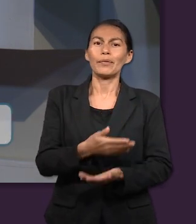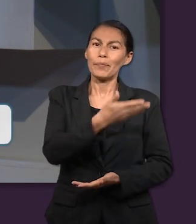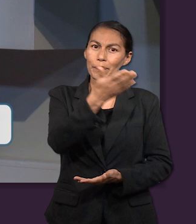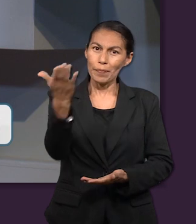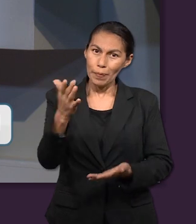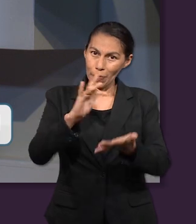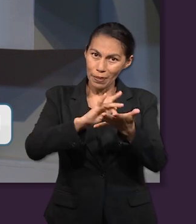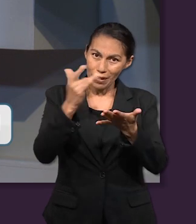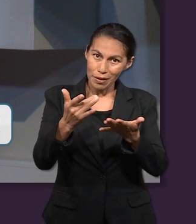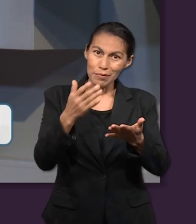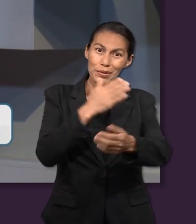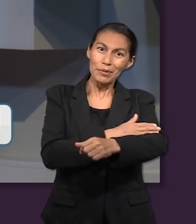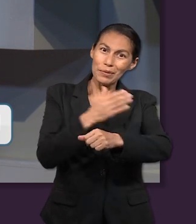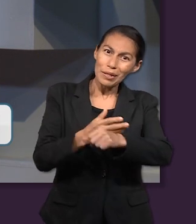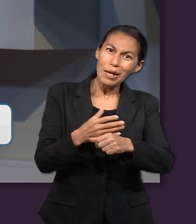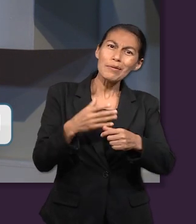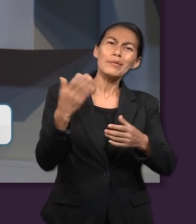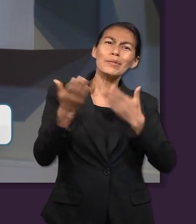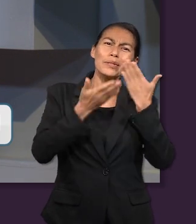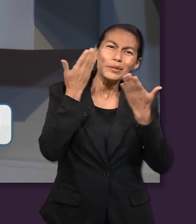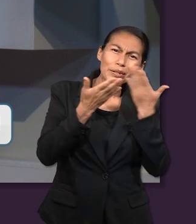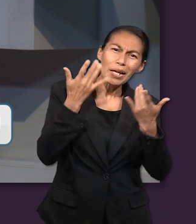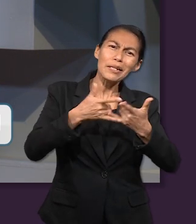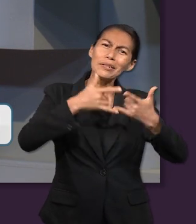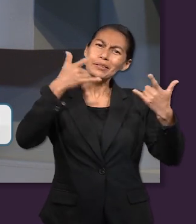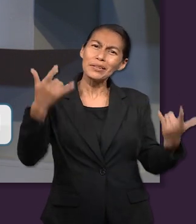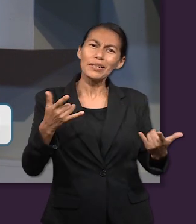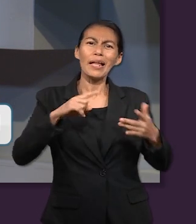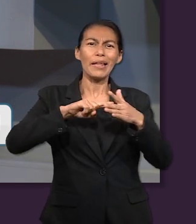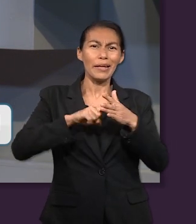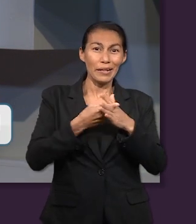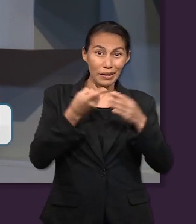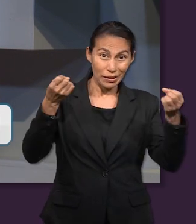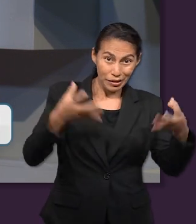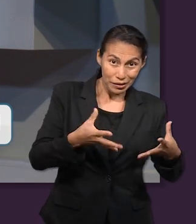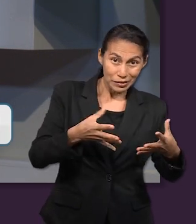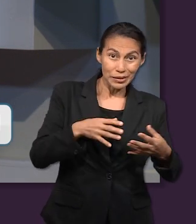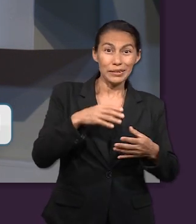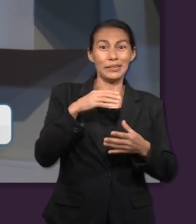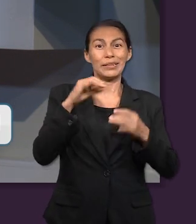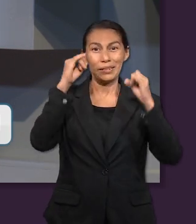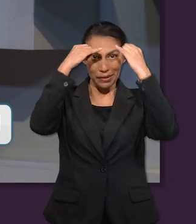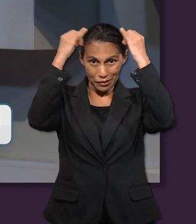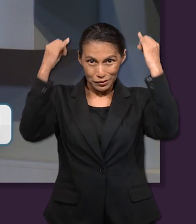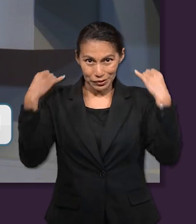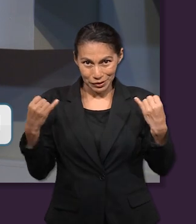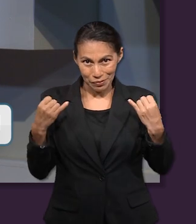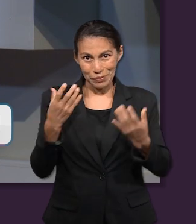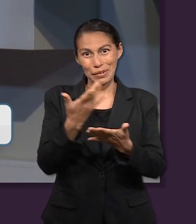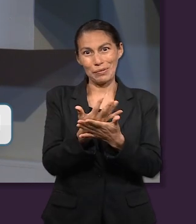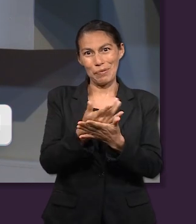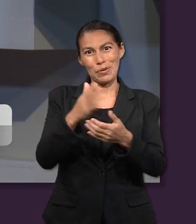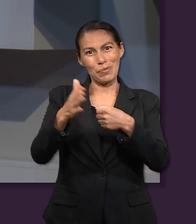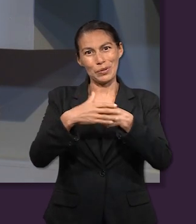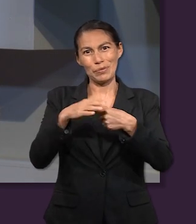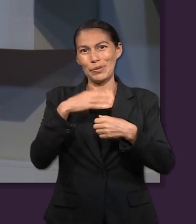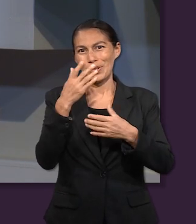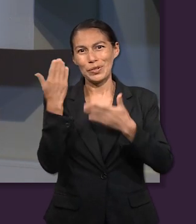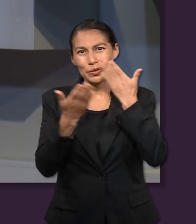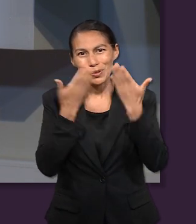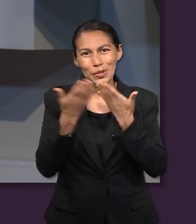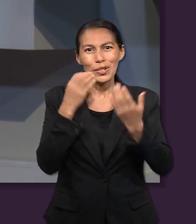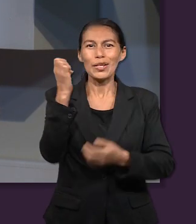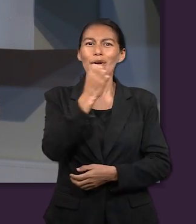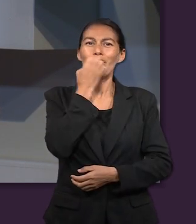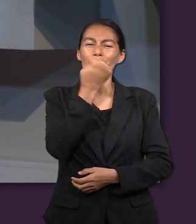Qué bonita esperanza. Gracias por acompañarnos a través de la historia del Génesis, a través de la historia de José. Los esperamos en